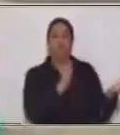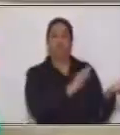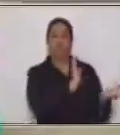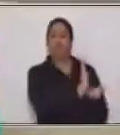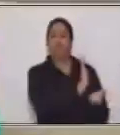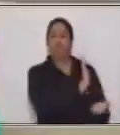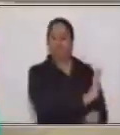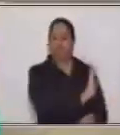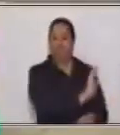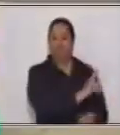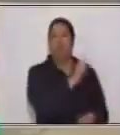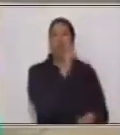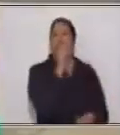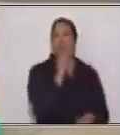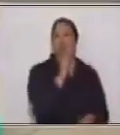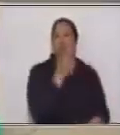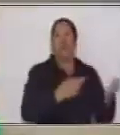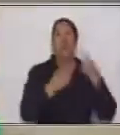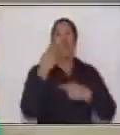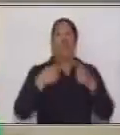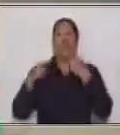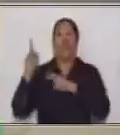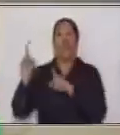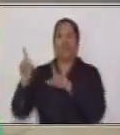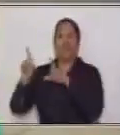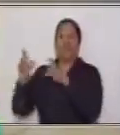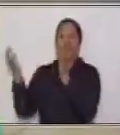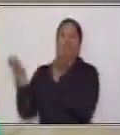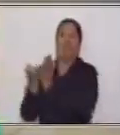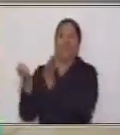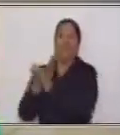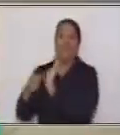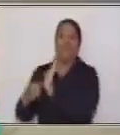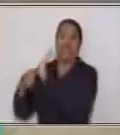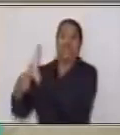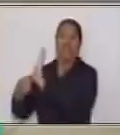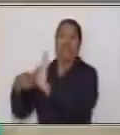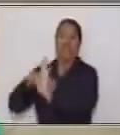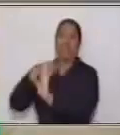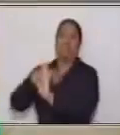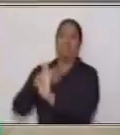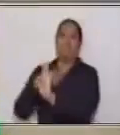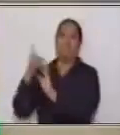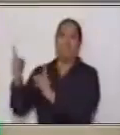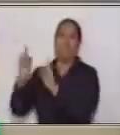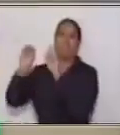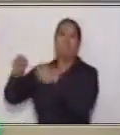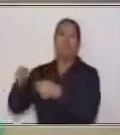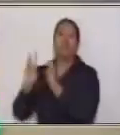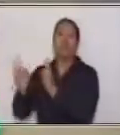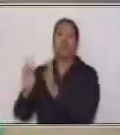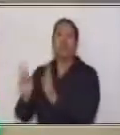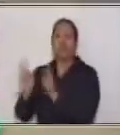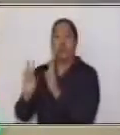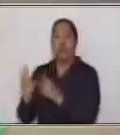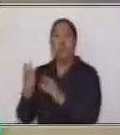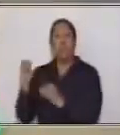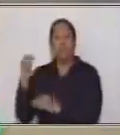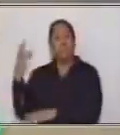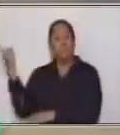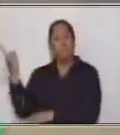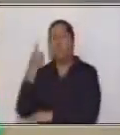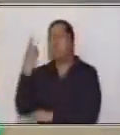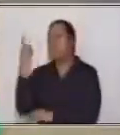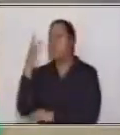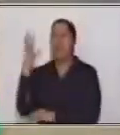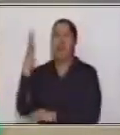puedas presentárselo a tu maestra. Y puedan conversar sobre la importancia de los árboles. Que nos dan